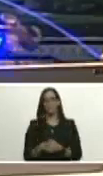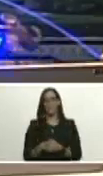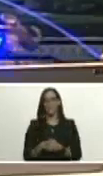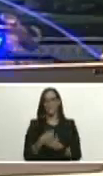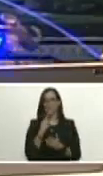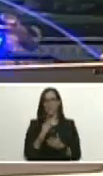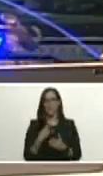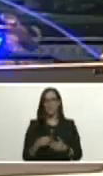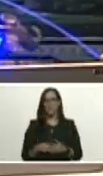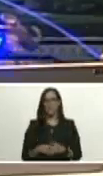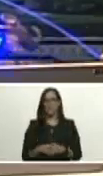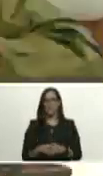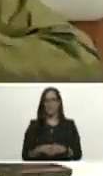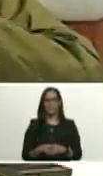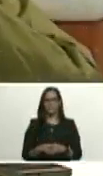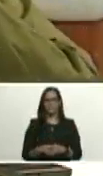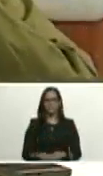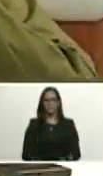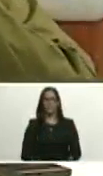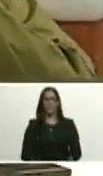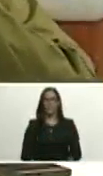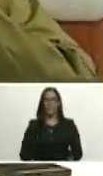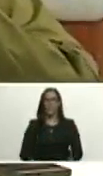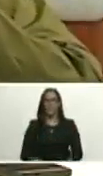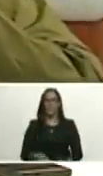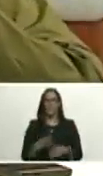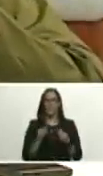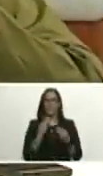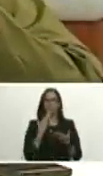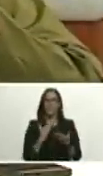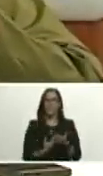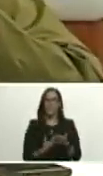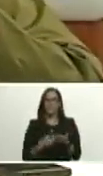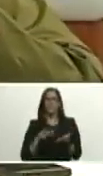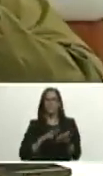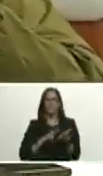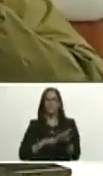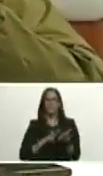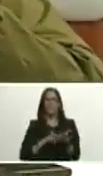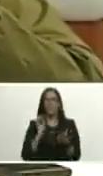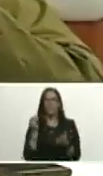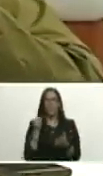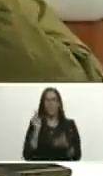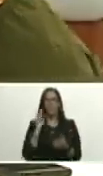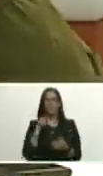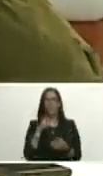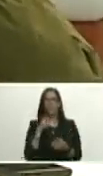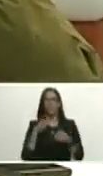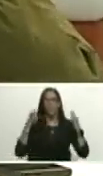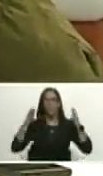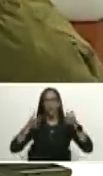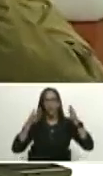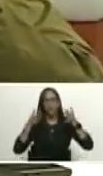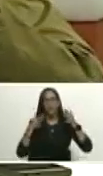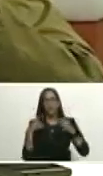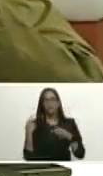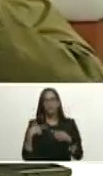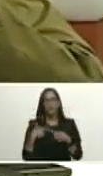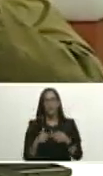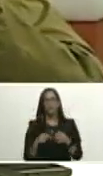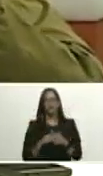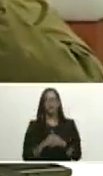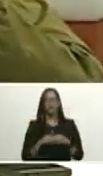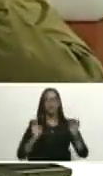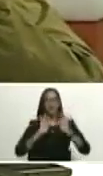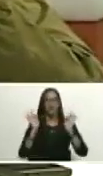dice bueno muchas gracias mi comandante en jefe bueno efectivamente como usted lo está orientando tenemos que tener un mecanismo